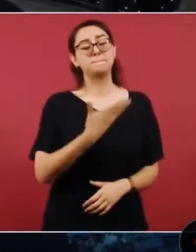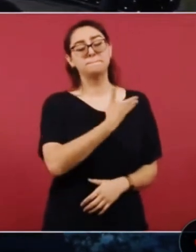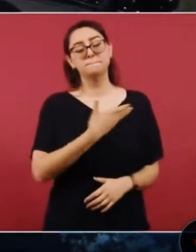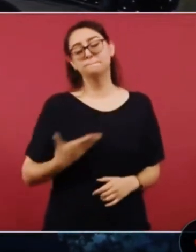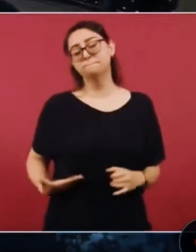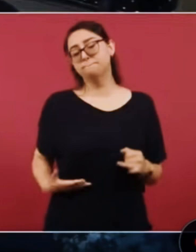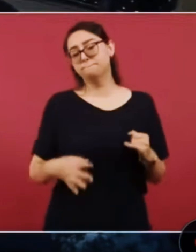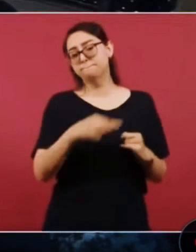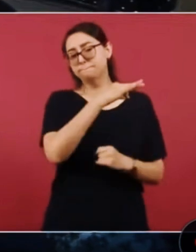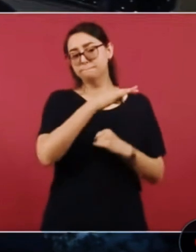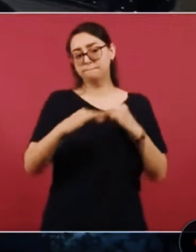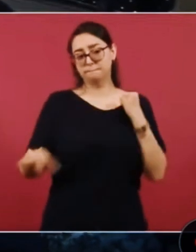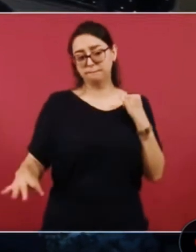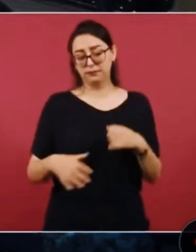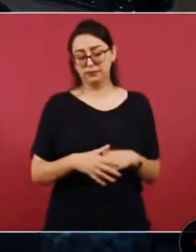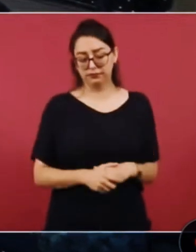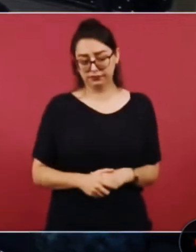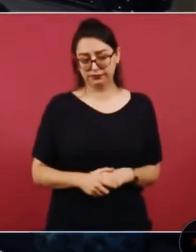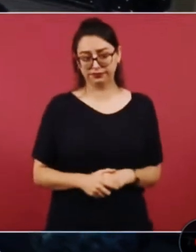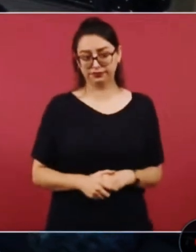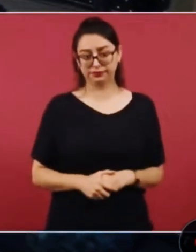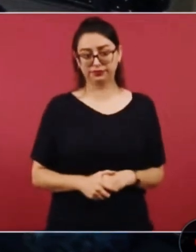si ya se tiene nueva fecha para el encuentro que iba a tener con sus hombres